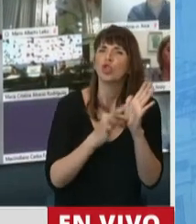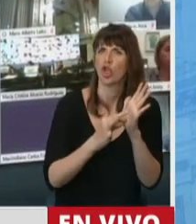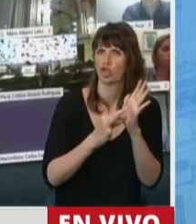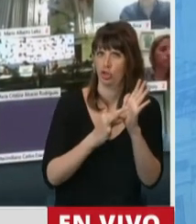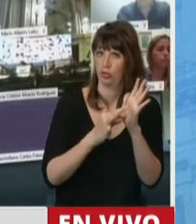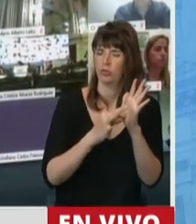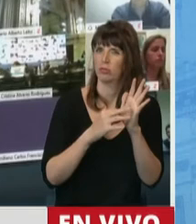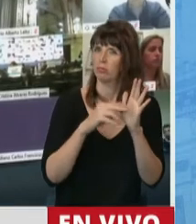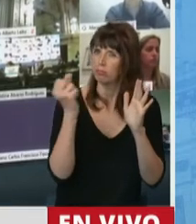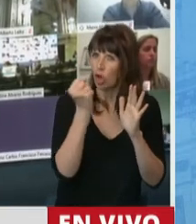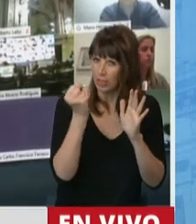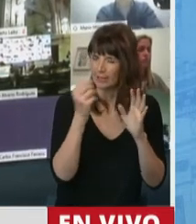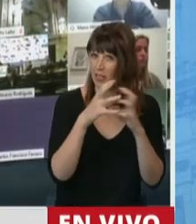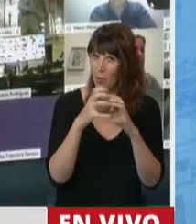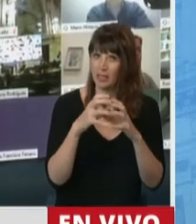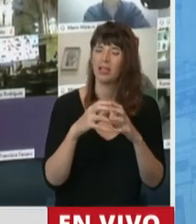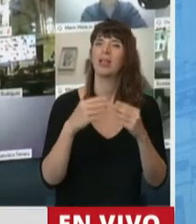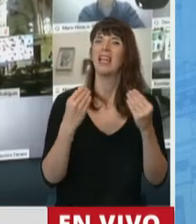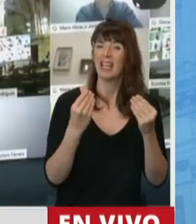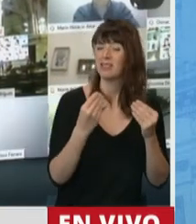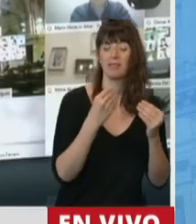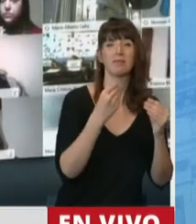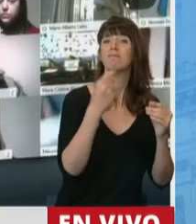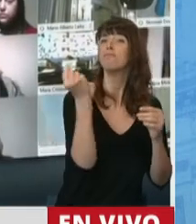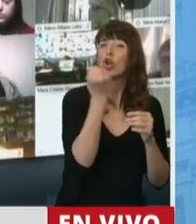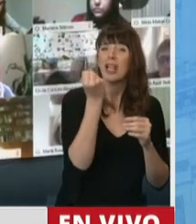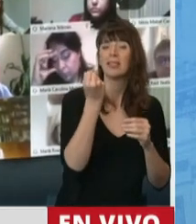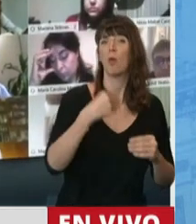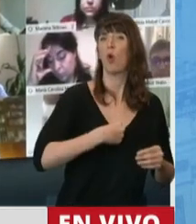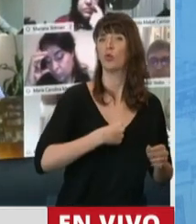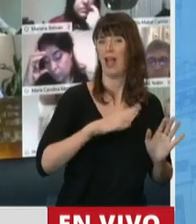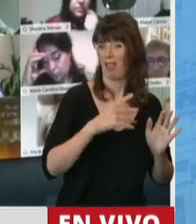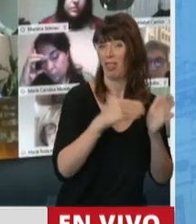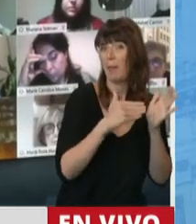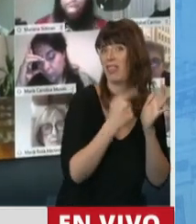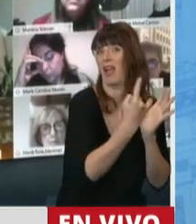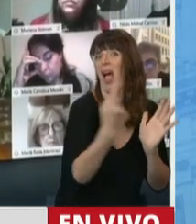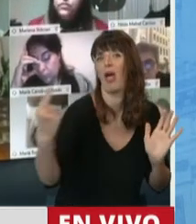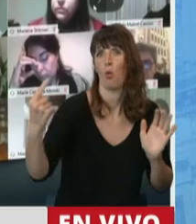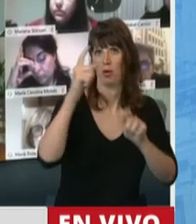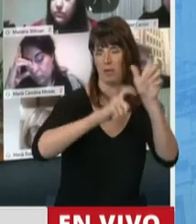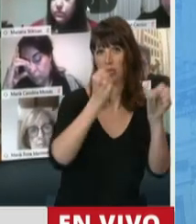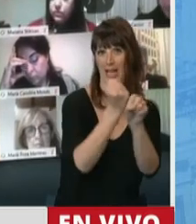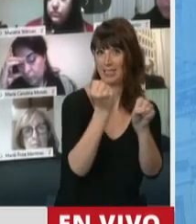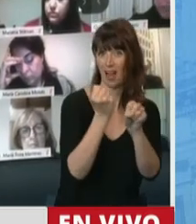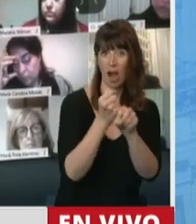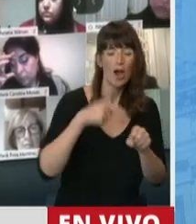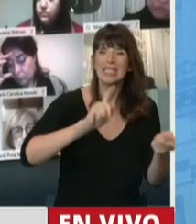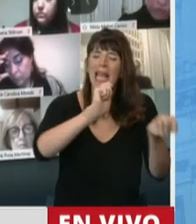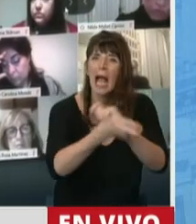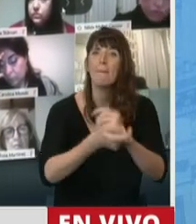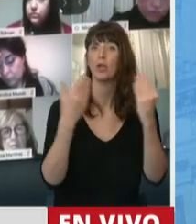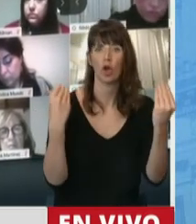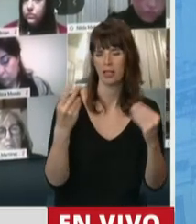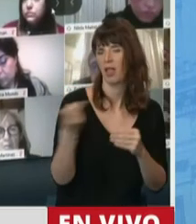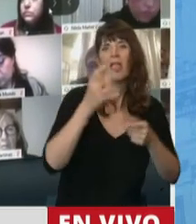debate. La voluntariedad. Es muy importante entender que este proceso es voluntario entre las